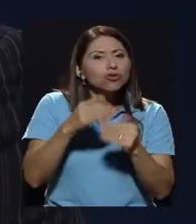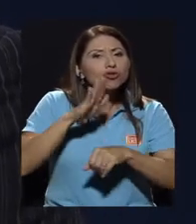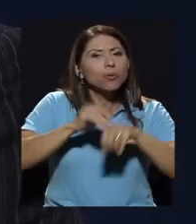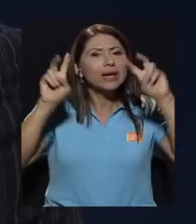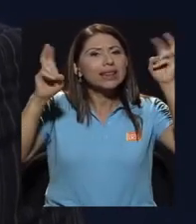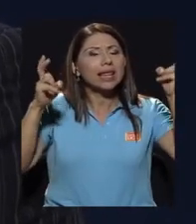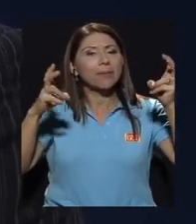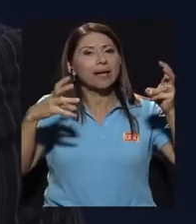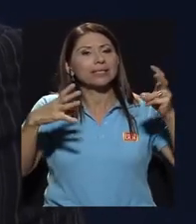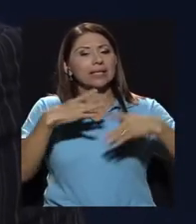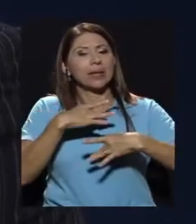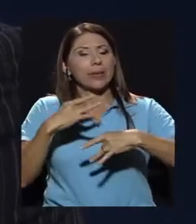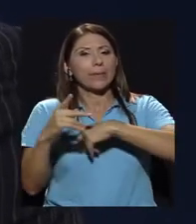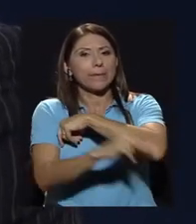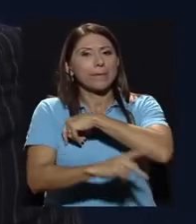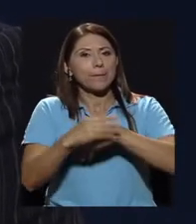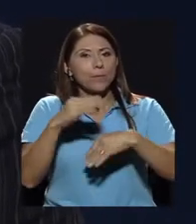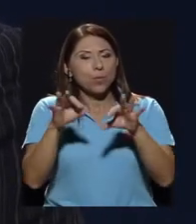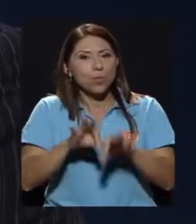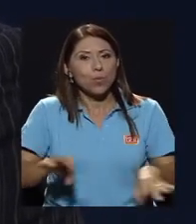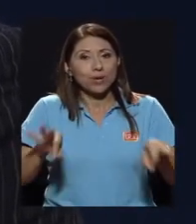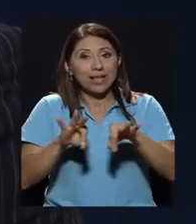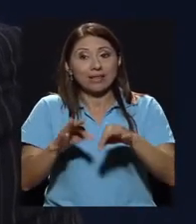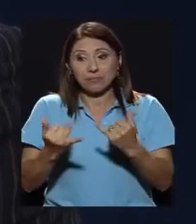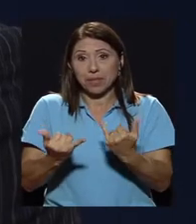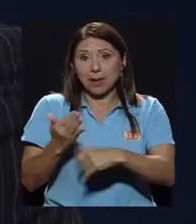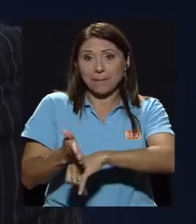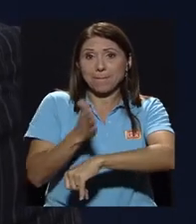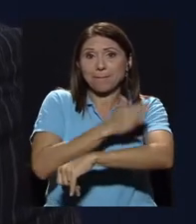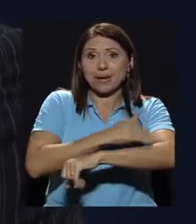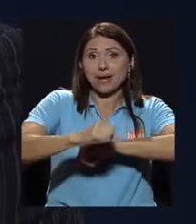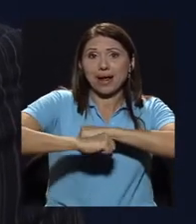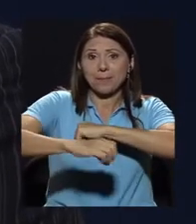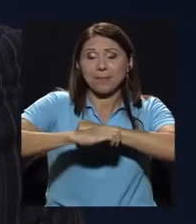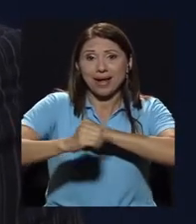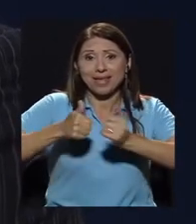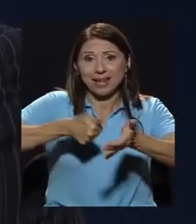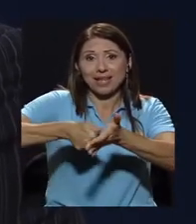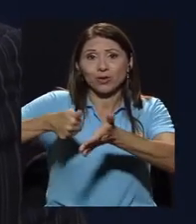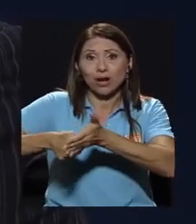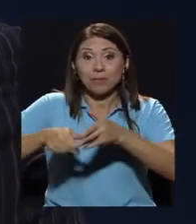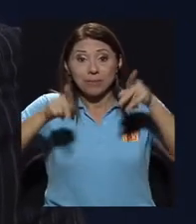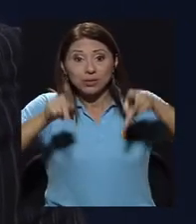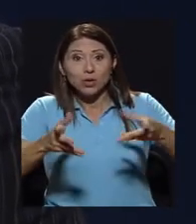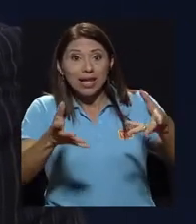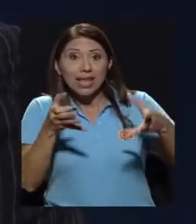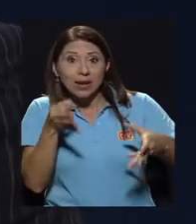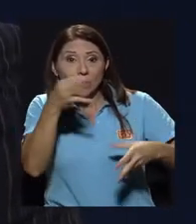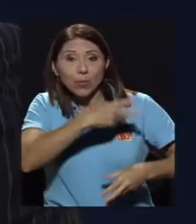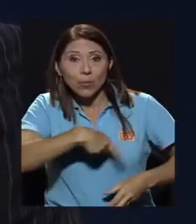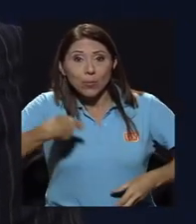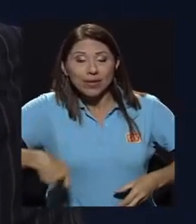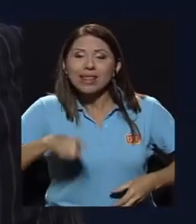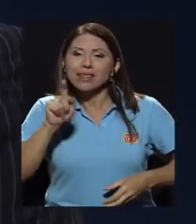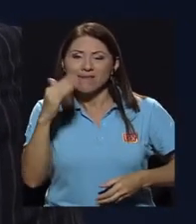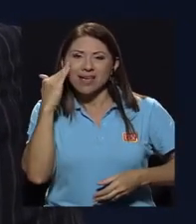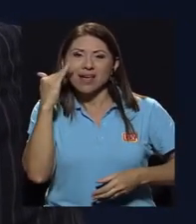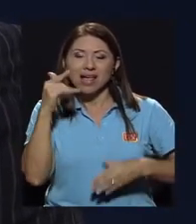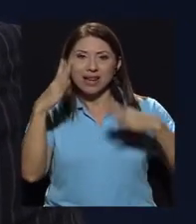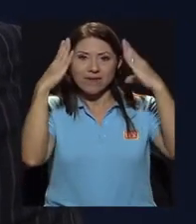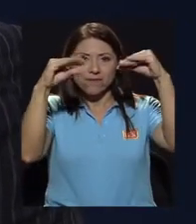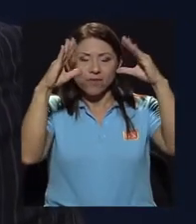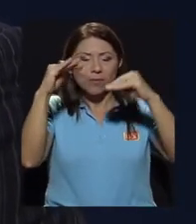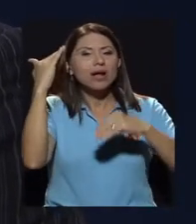temas país muy importante. Por supuesto en esta pre-campaña electoral quien quiera ser presidente debería pasar por ese informe para que conozca cuáles son